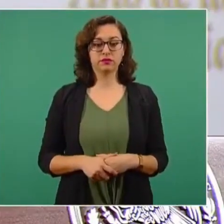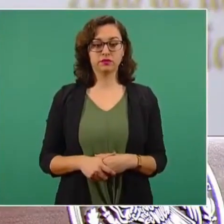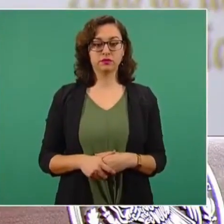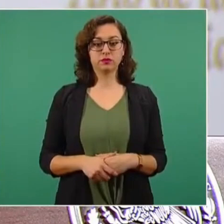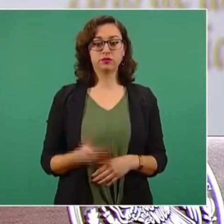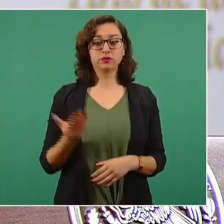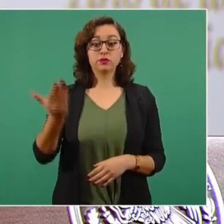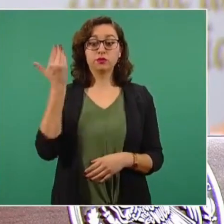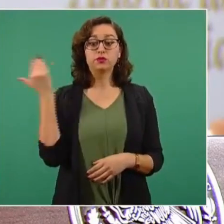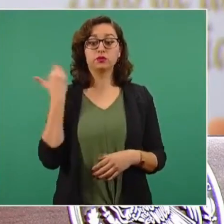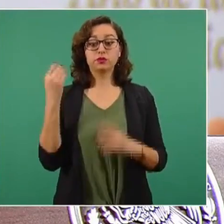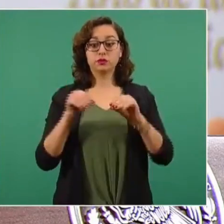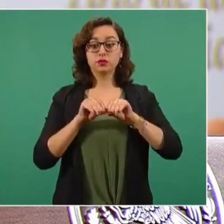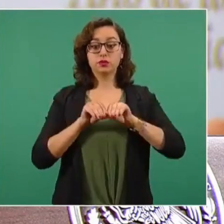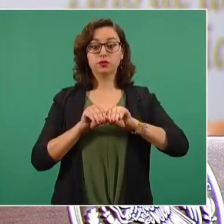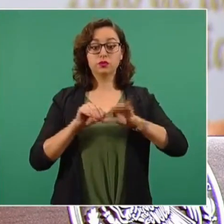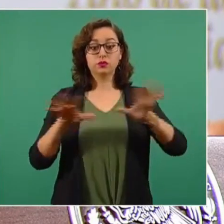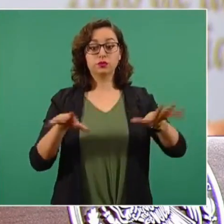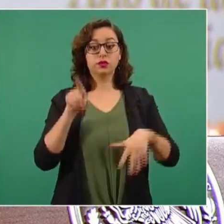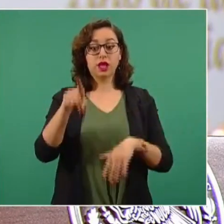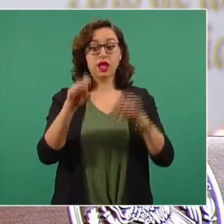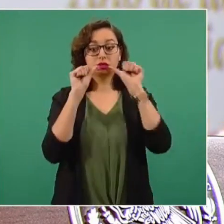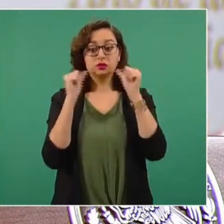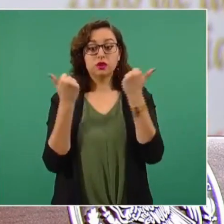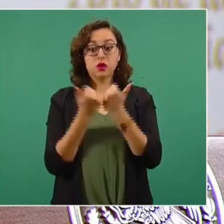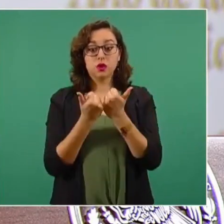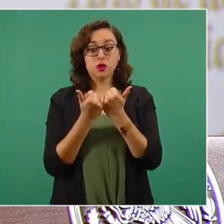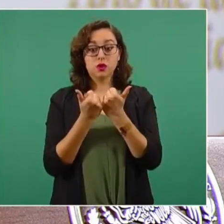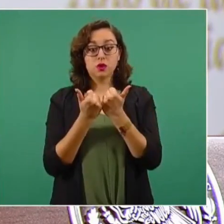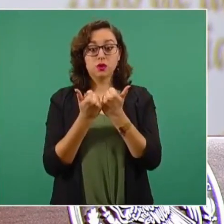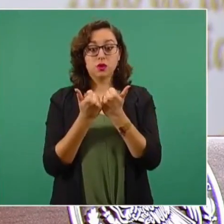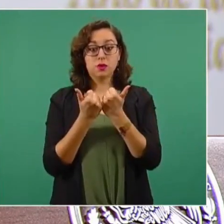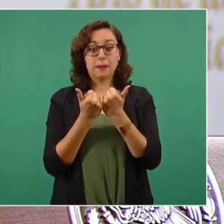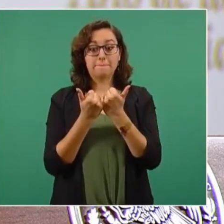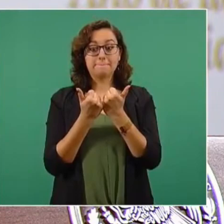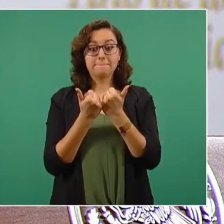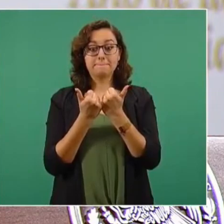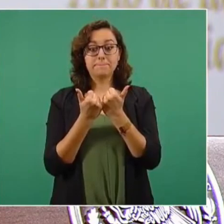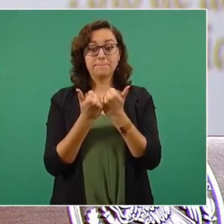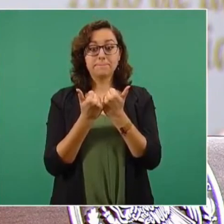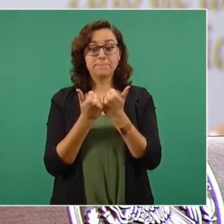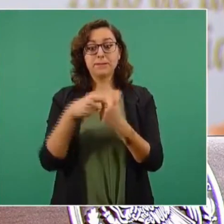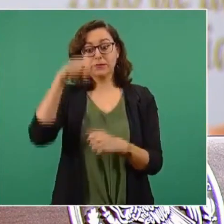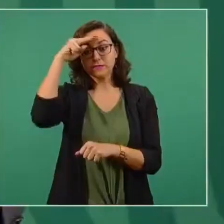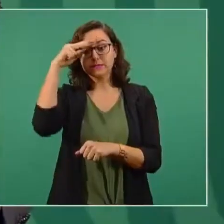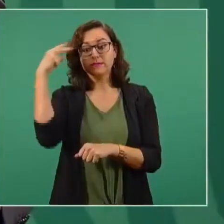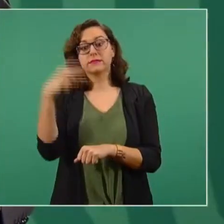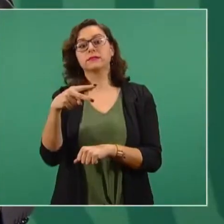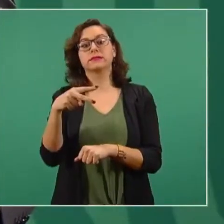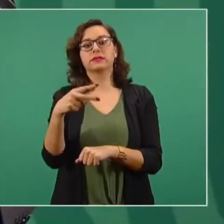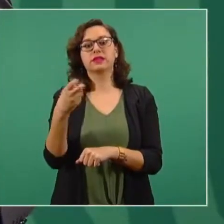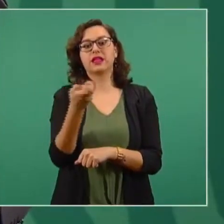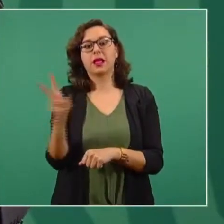mexicanos a favor de la corrupción